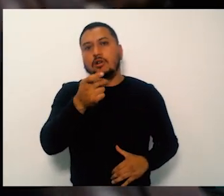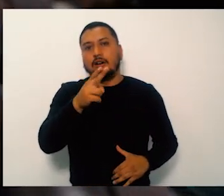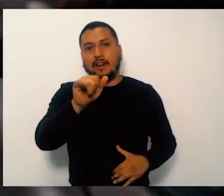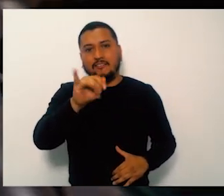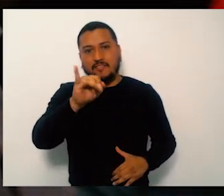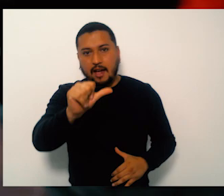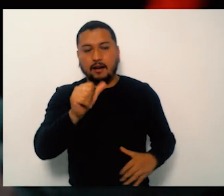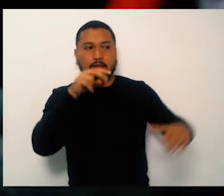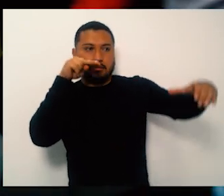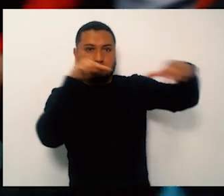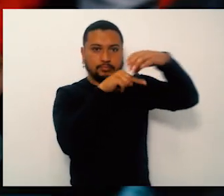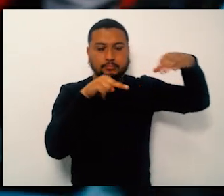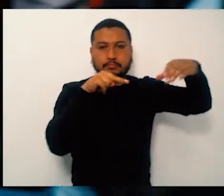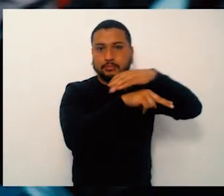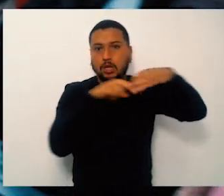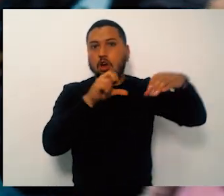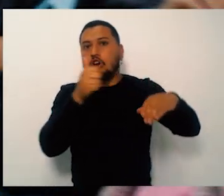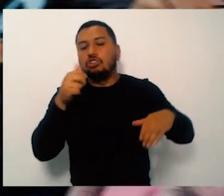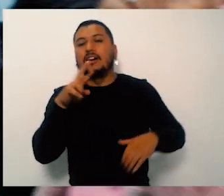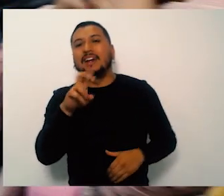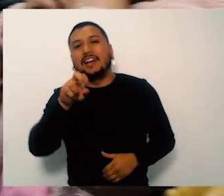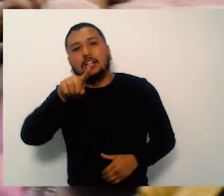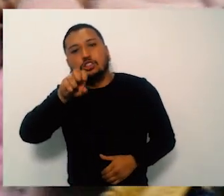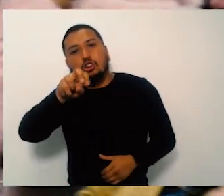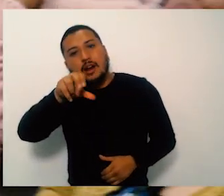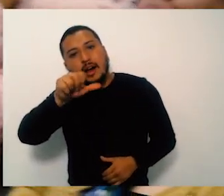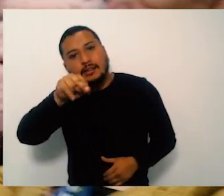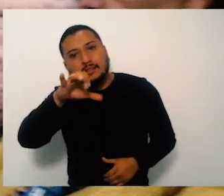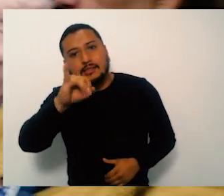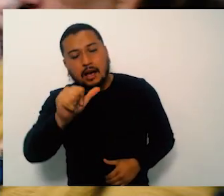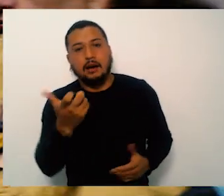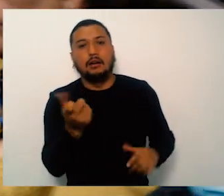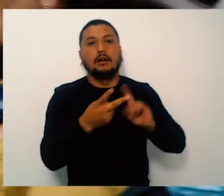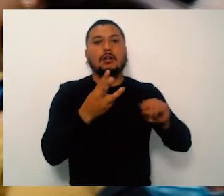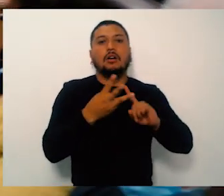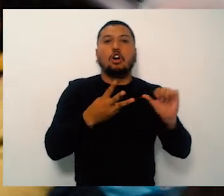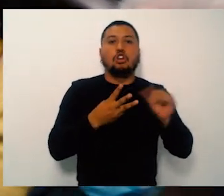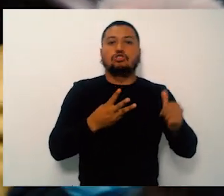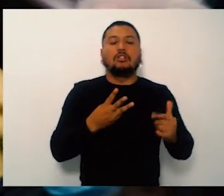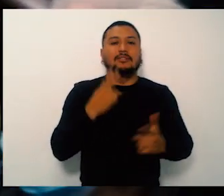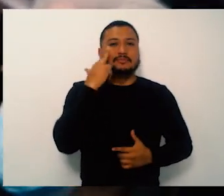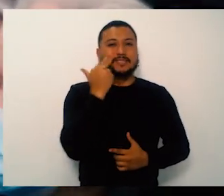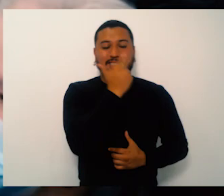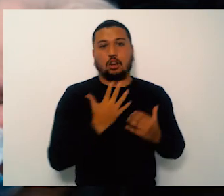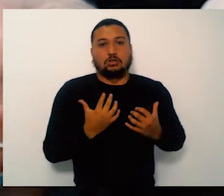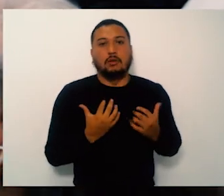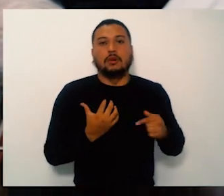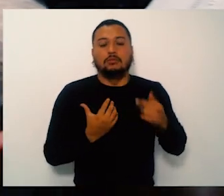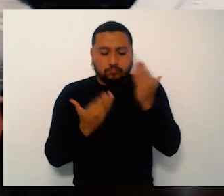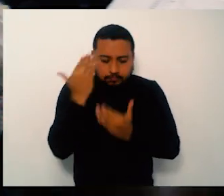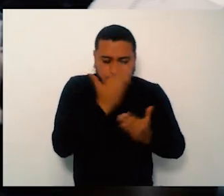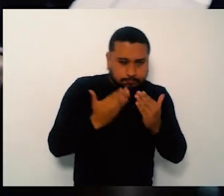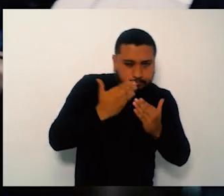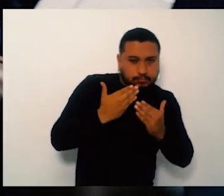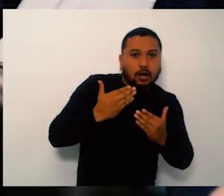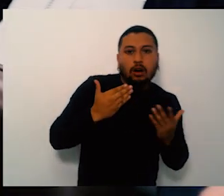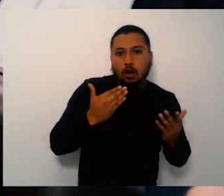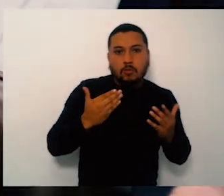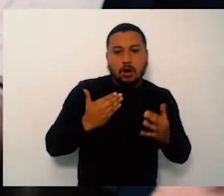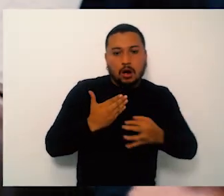Tanto hace que hay en la administración central, como el doctor Alejandro Gómez, como la alcaldesa mayor de Bogotá.